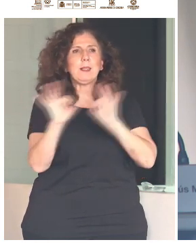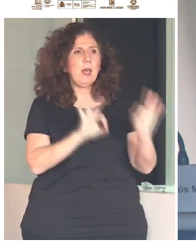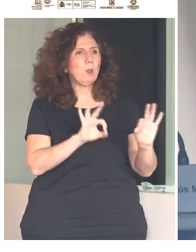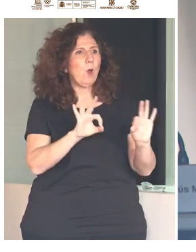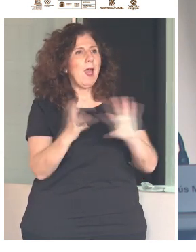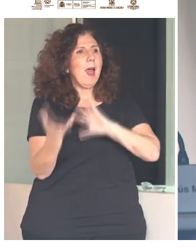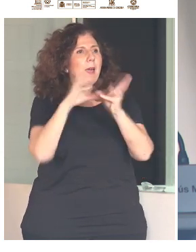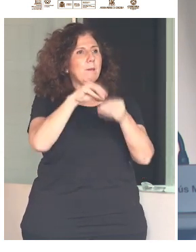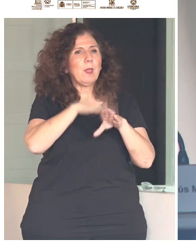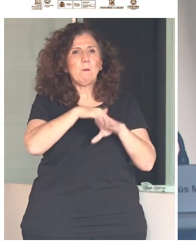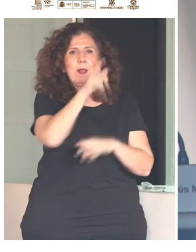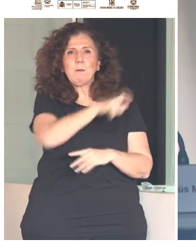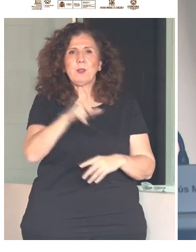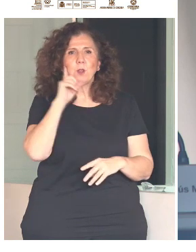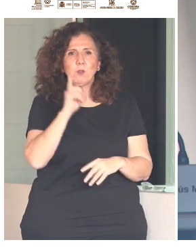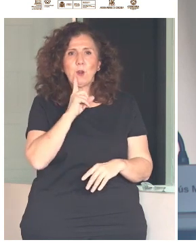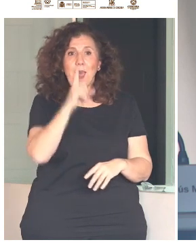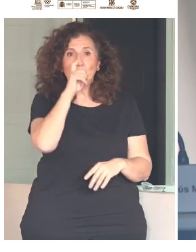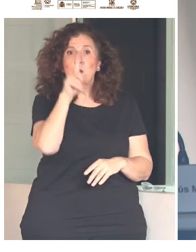personas sordas, 1994.